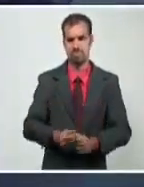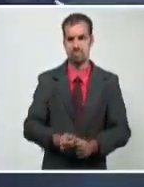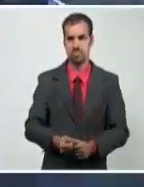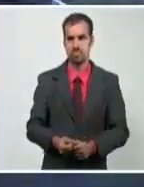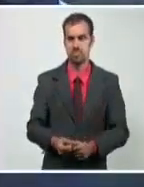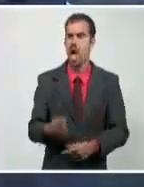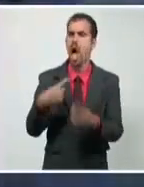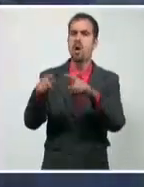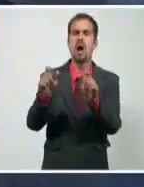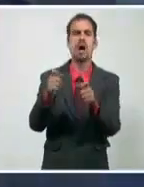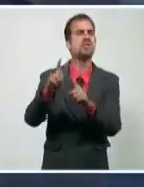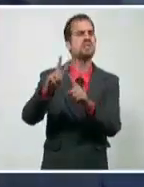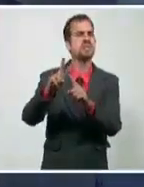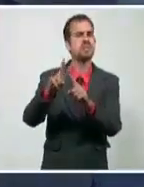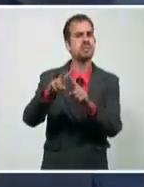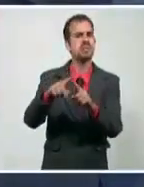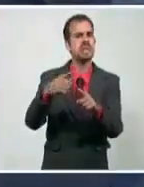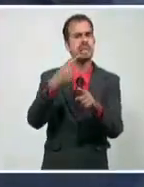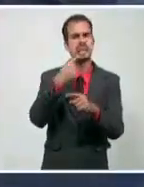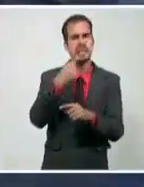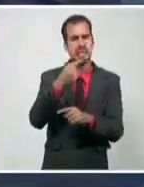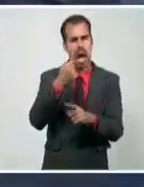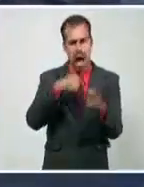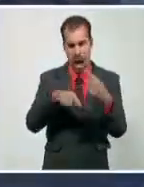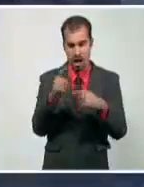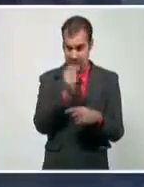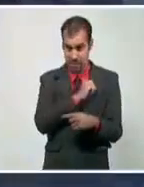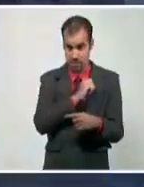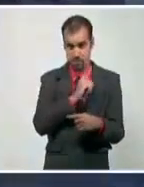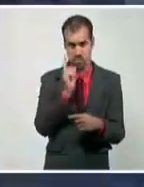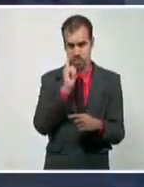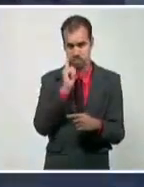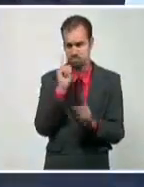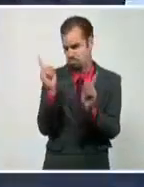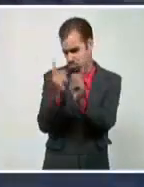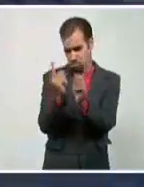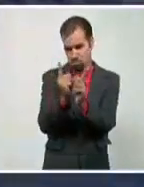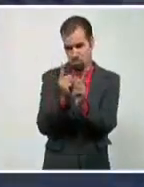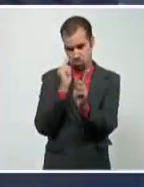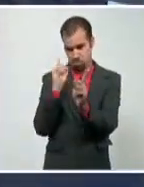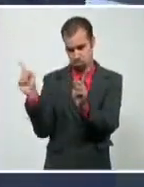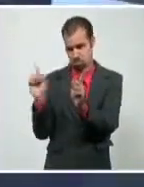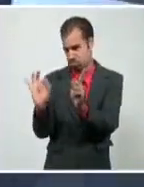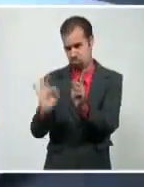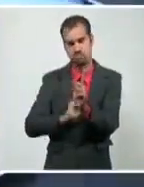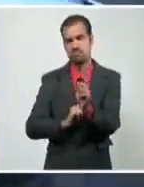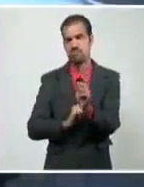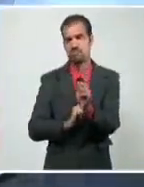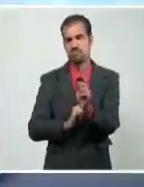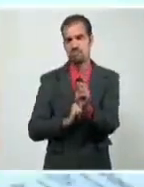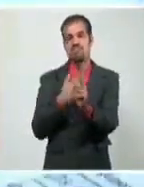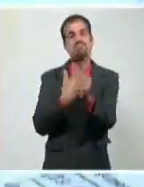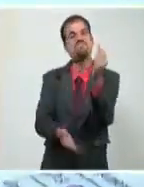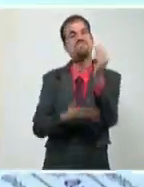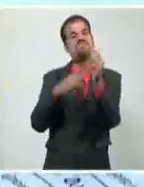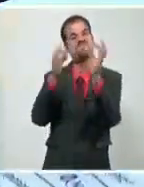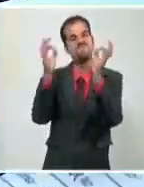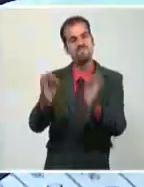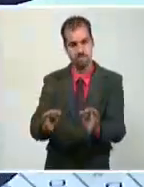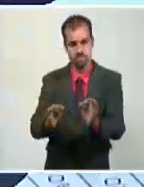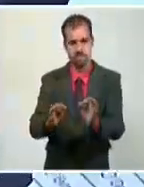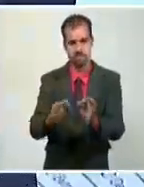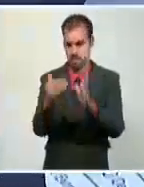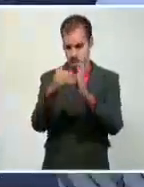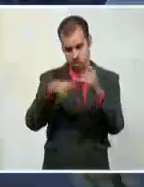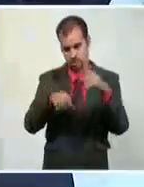un poco más que esto, pero nos remitimos solo a este fragmento y constatarlo con la realidad en la tarde